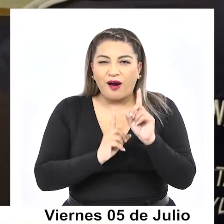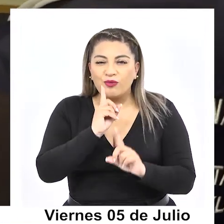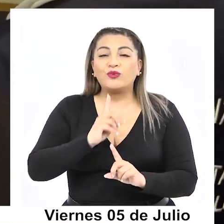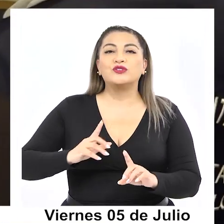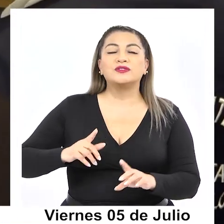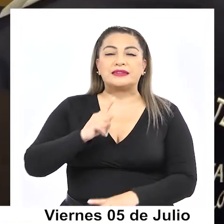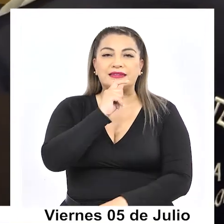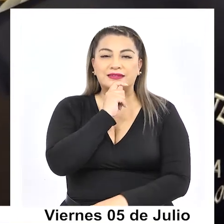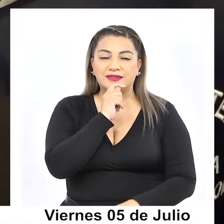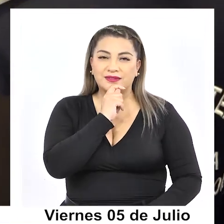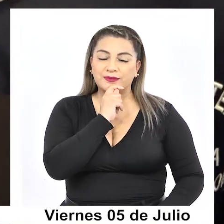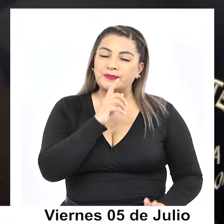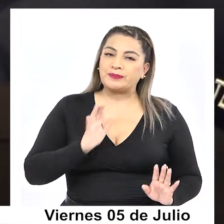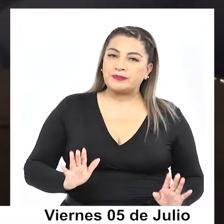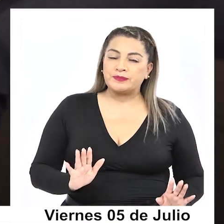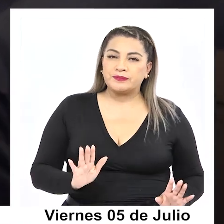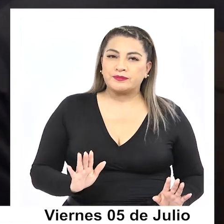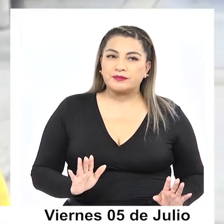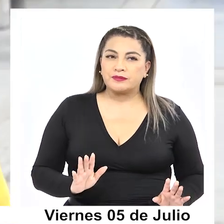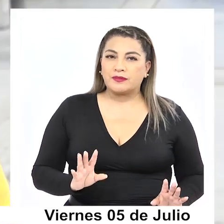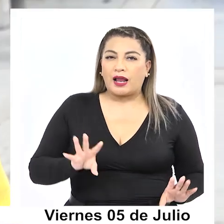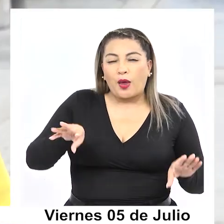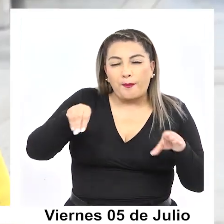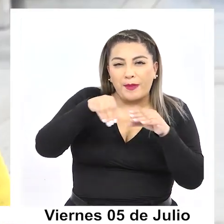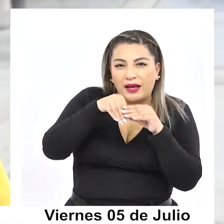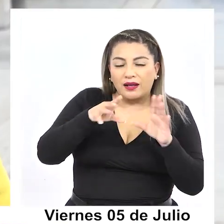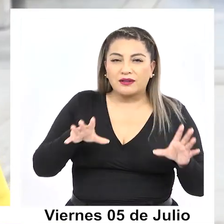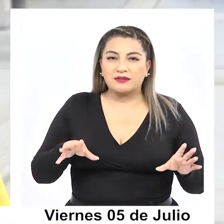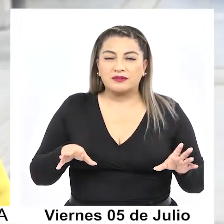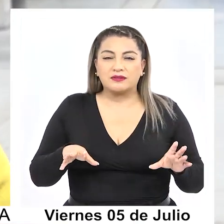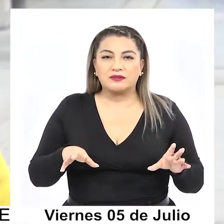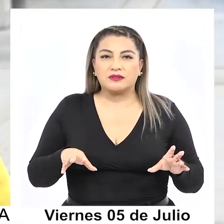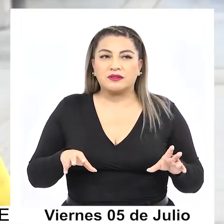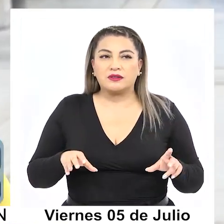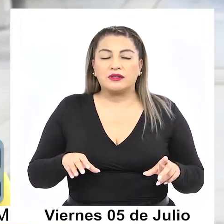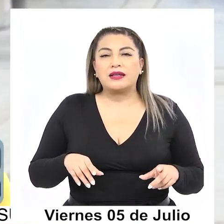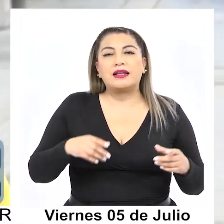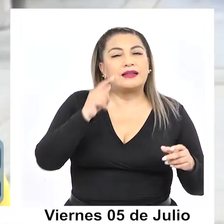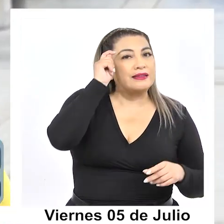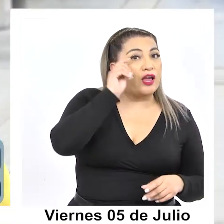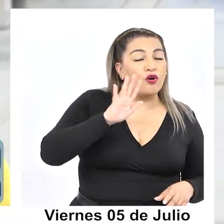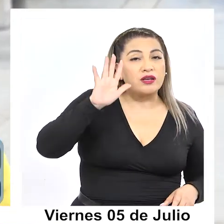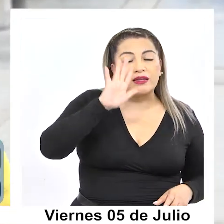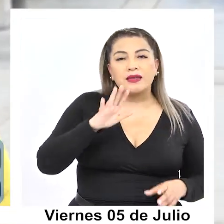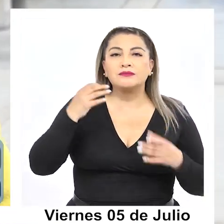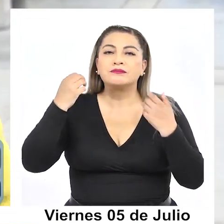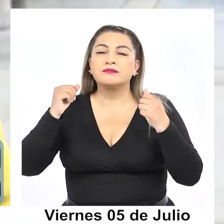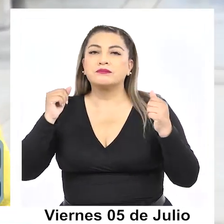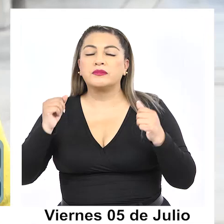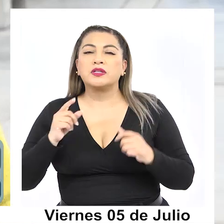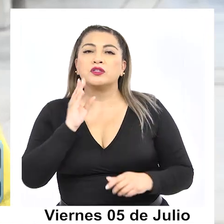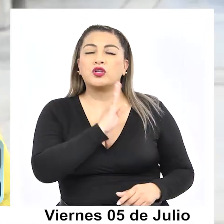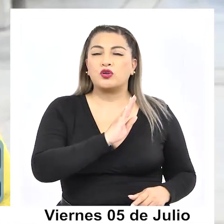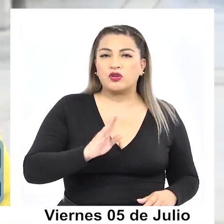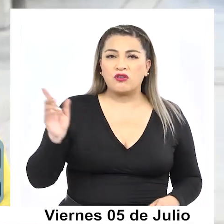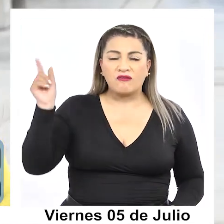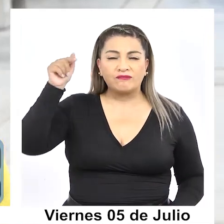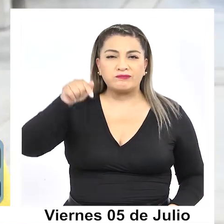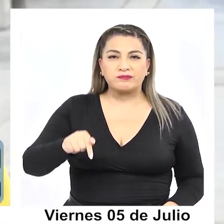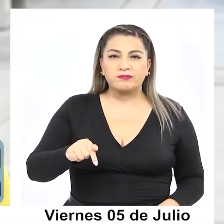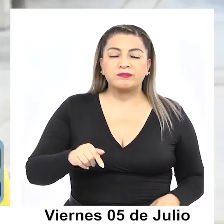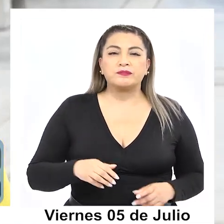de... bueno, hay una mezcla, ¿no? Entre lo conceptual y lo práctico, la idea es que los chicos vengan acá